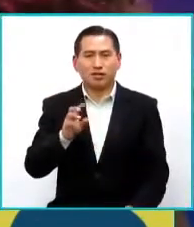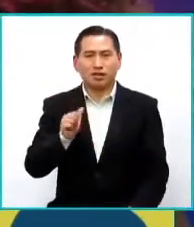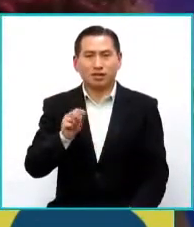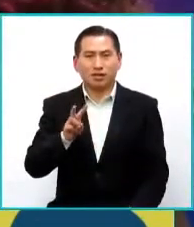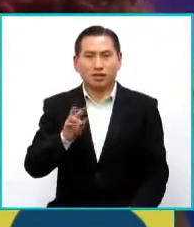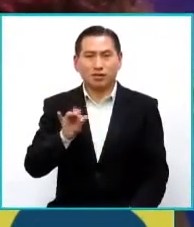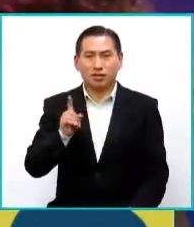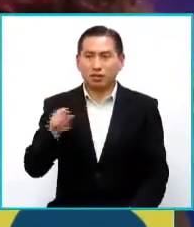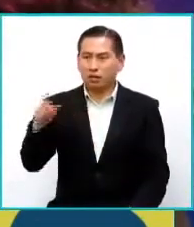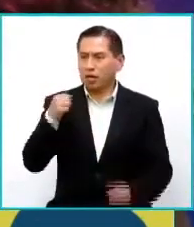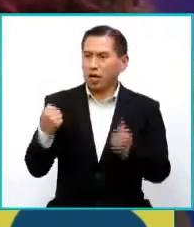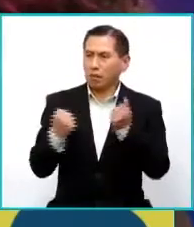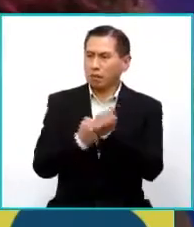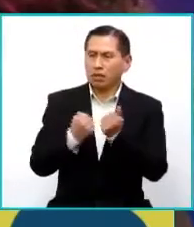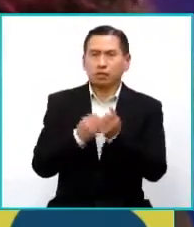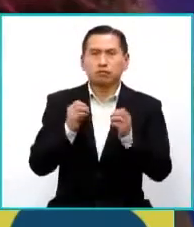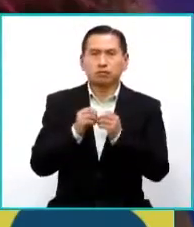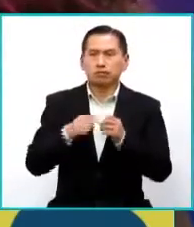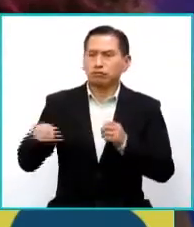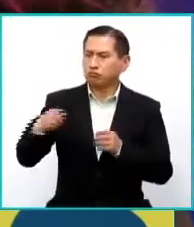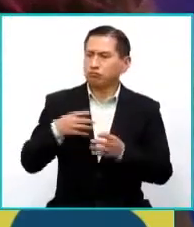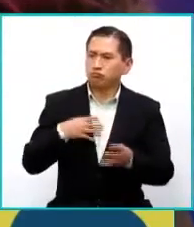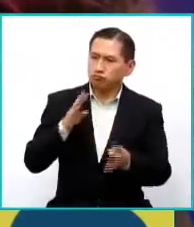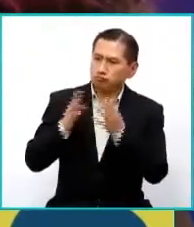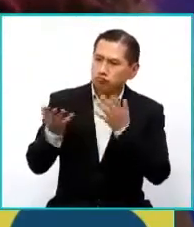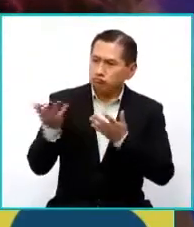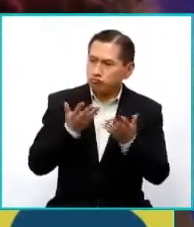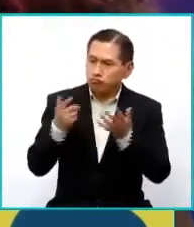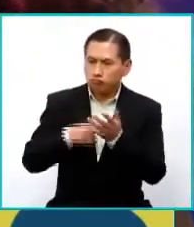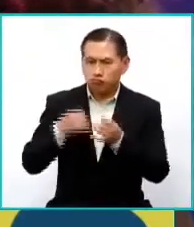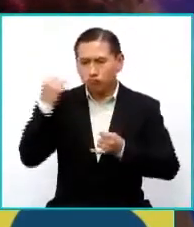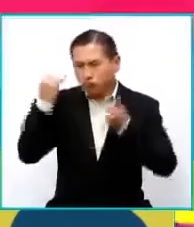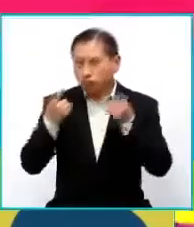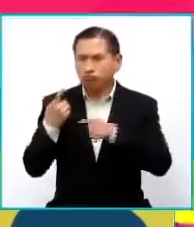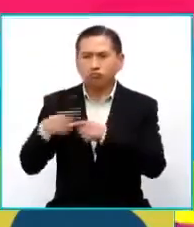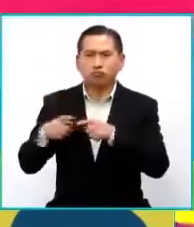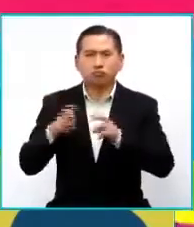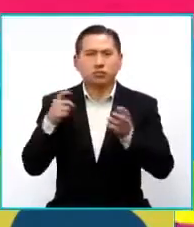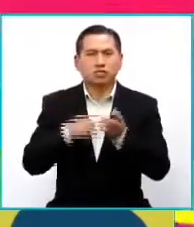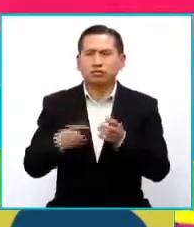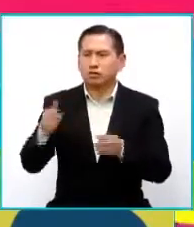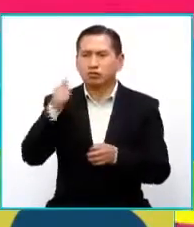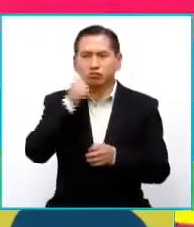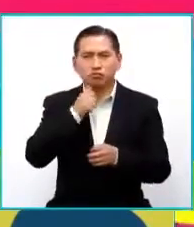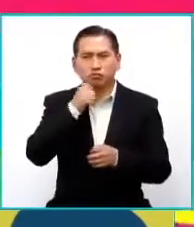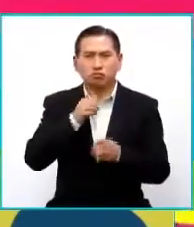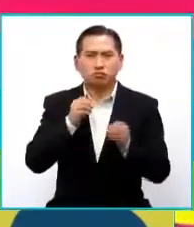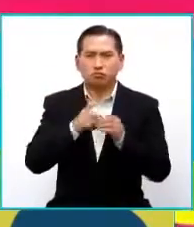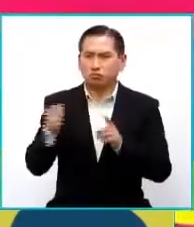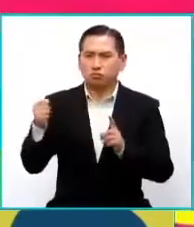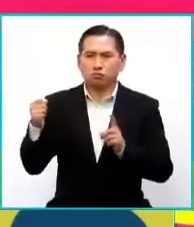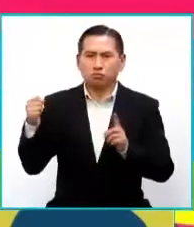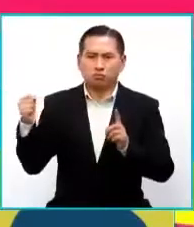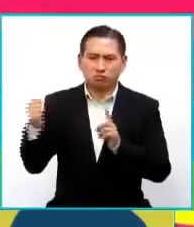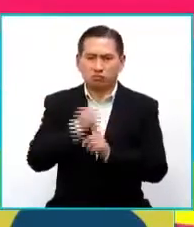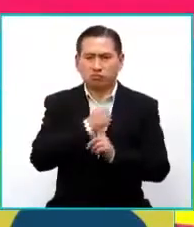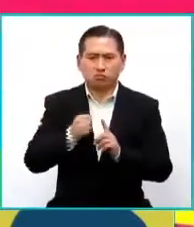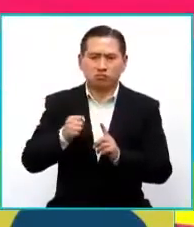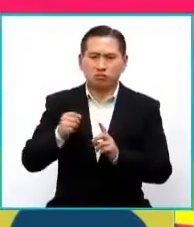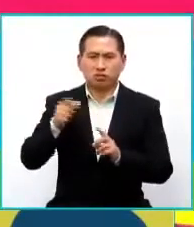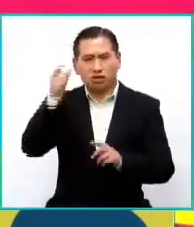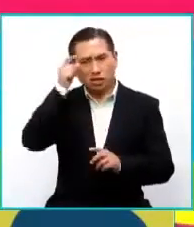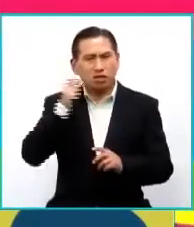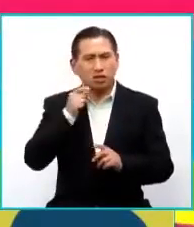habido gente que nos ha ido apoyando y también charlando, ¿no? Sobre sus perspectivas de lo que es feminismo, la violencia de género.